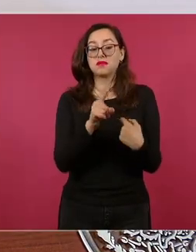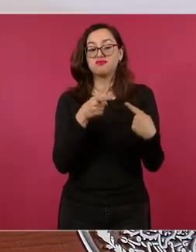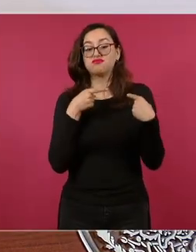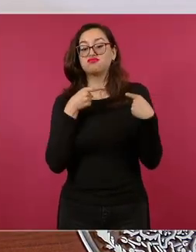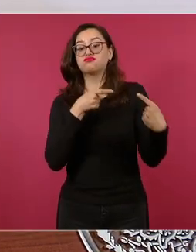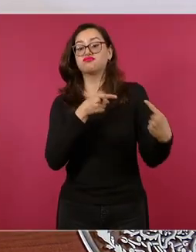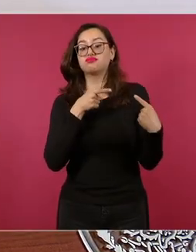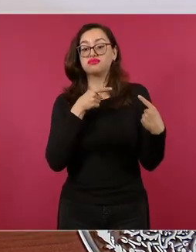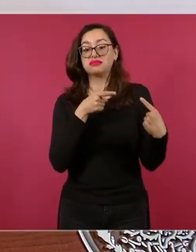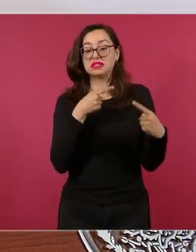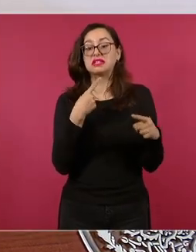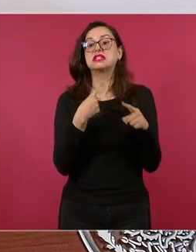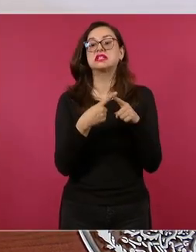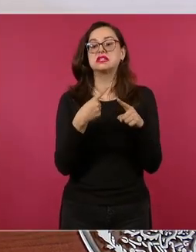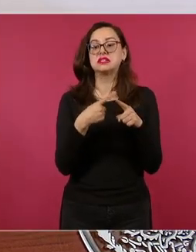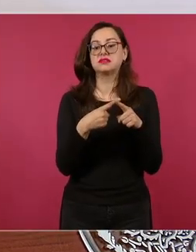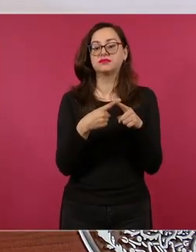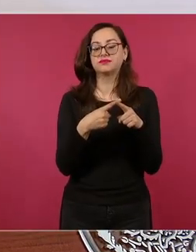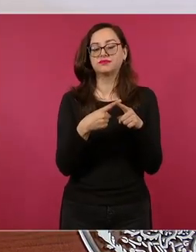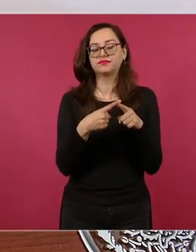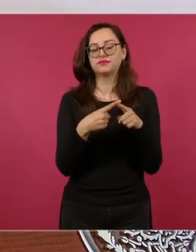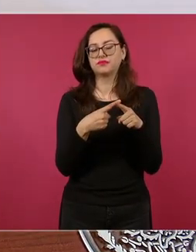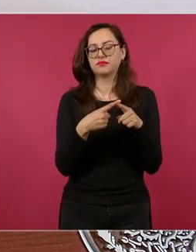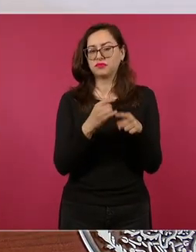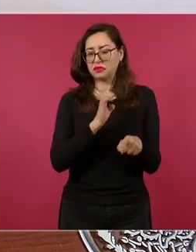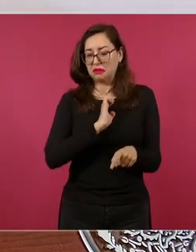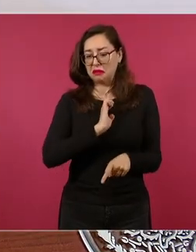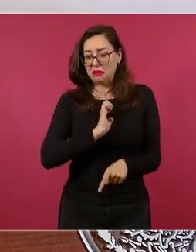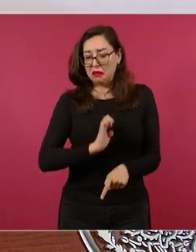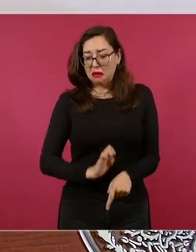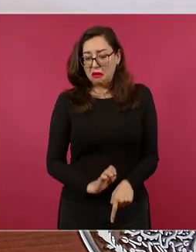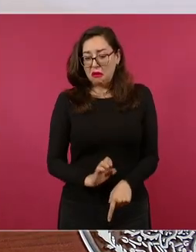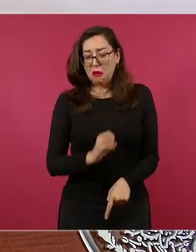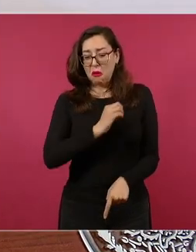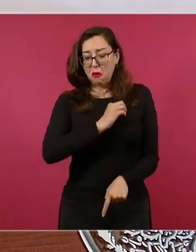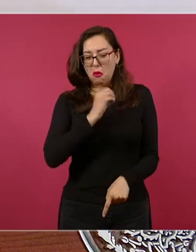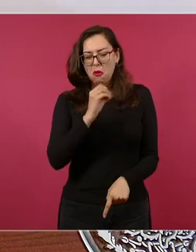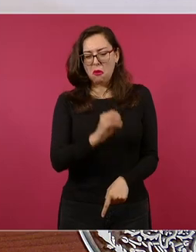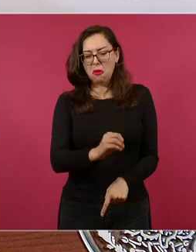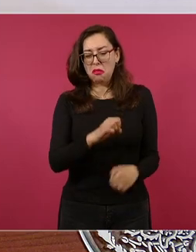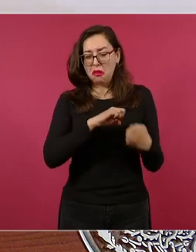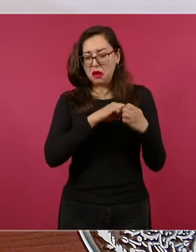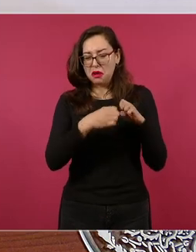de odio no, no, no no no tenemos enemigos